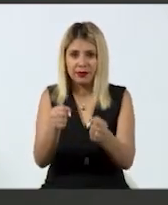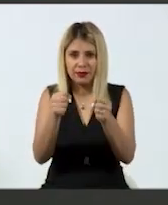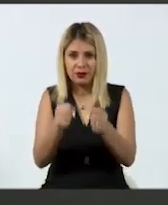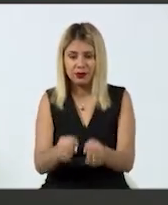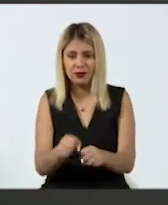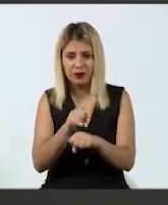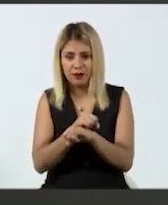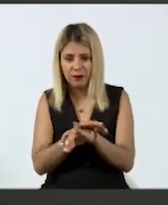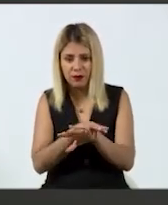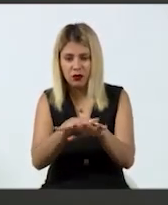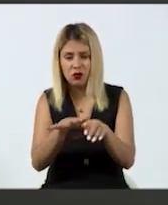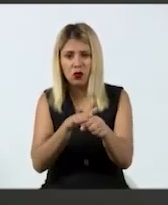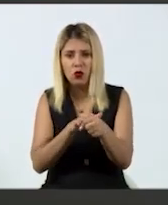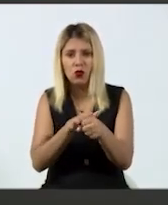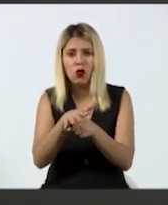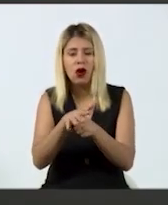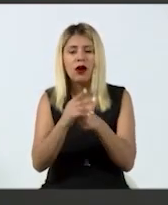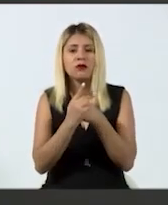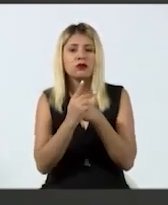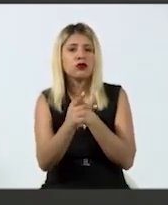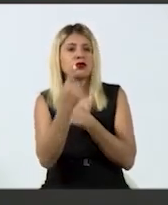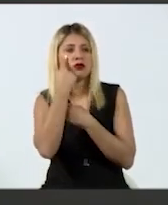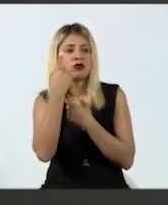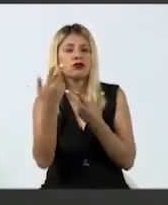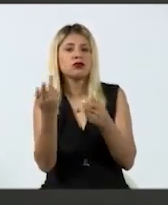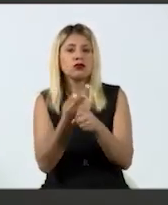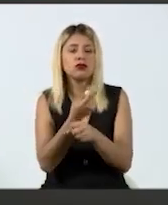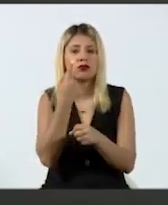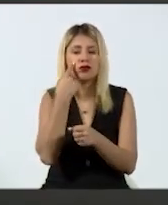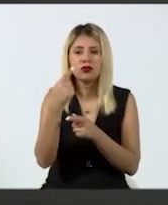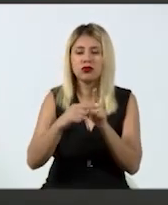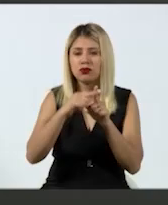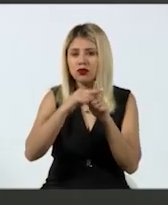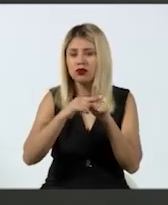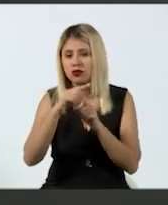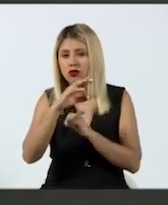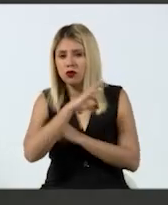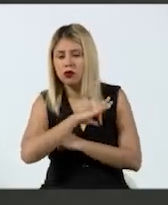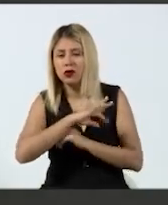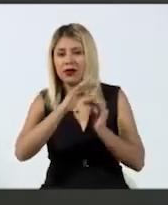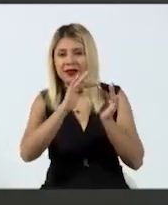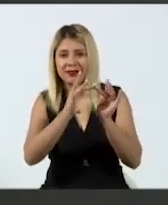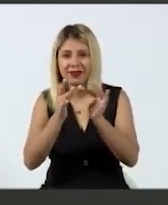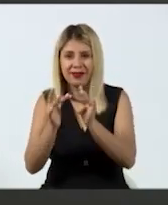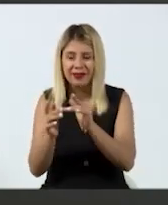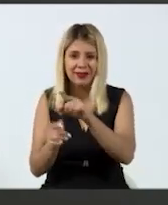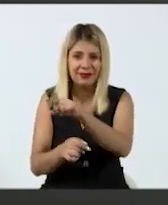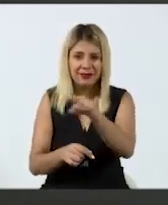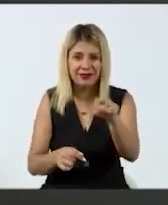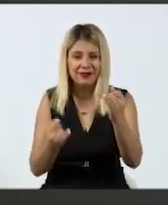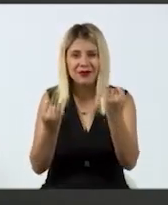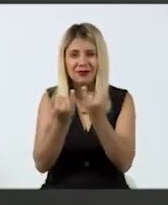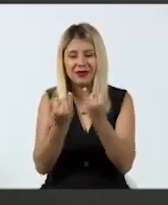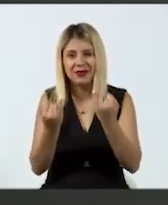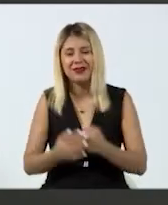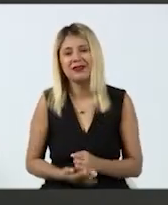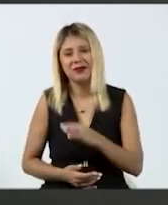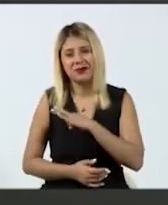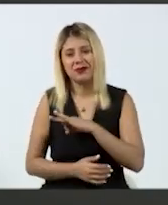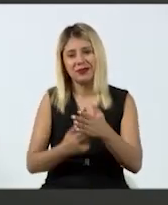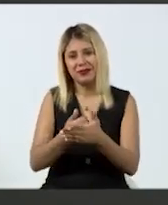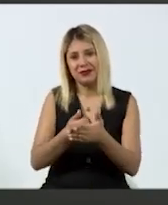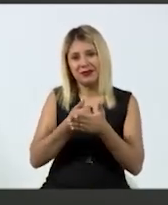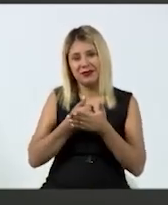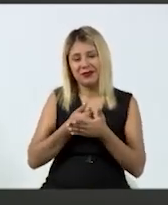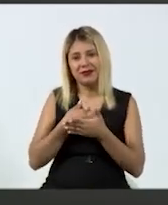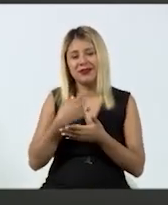informados de cuáles son los pronósticos meteorológicos que tenemos a través de nuestras redes sociales, a través de ustedes que también nos auxilian en